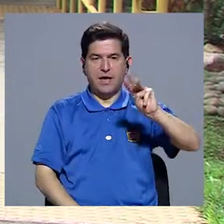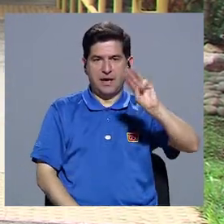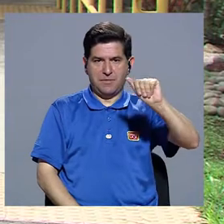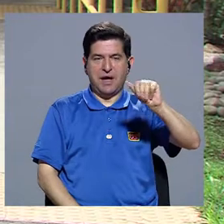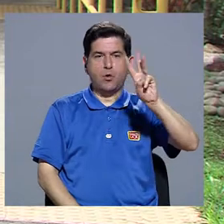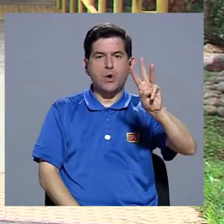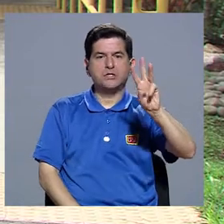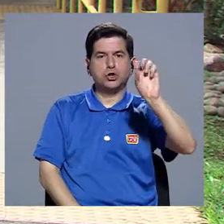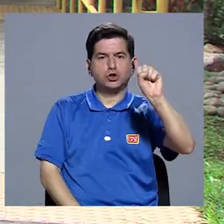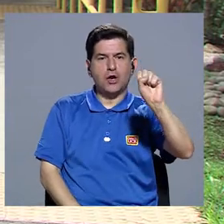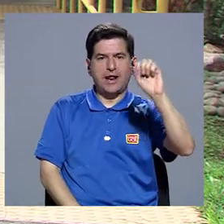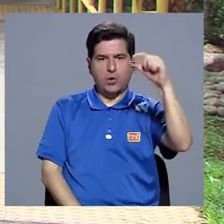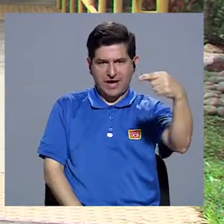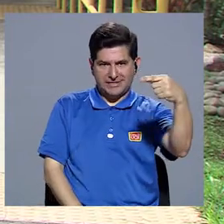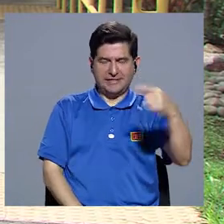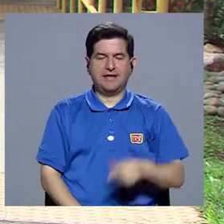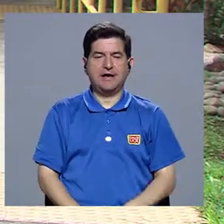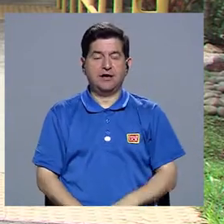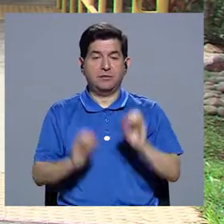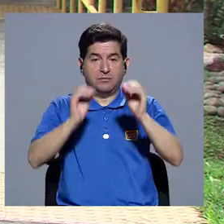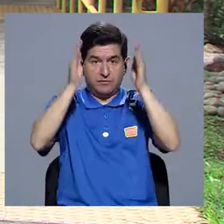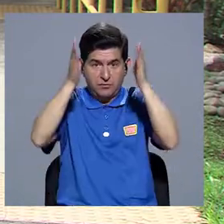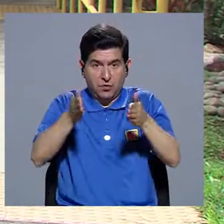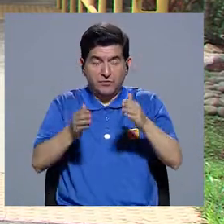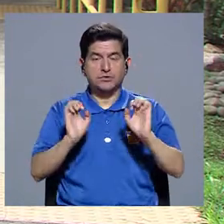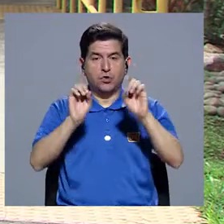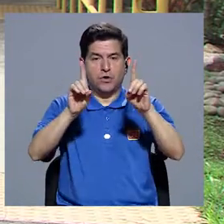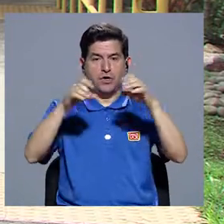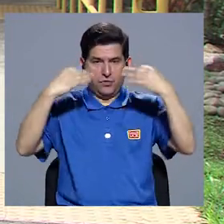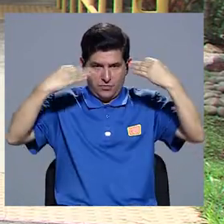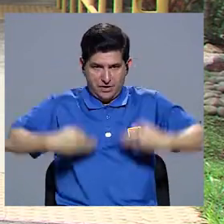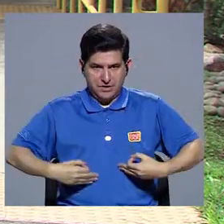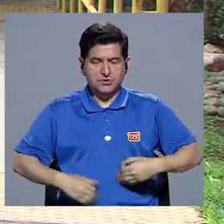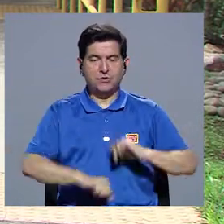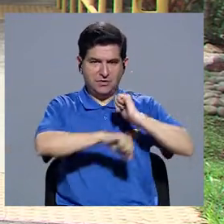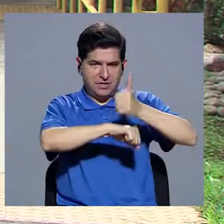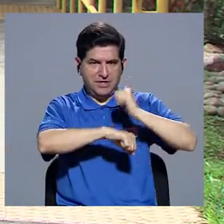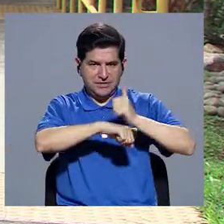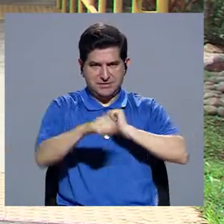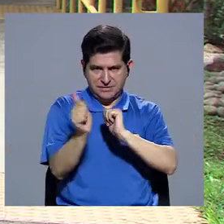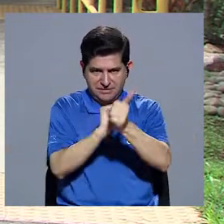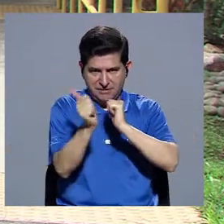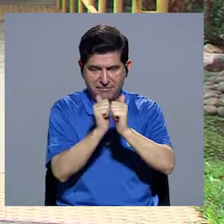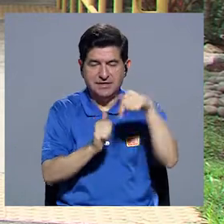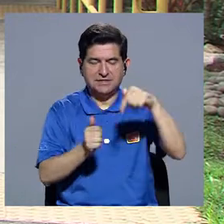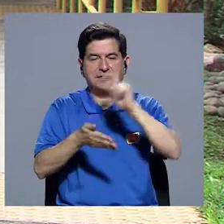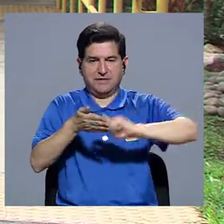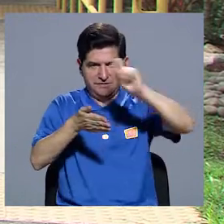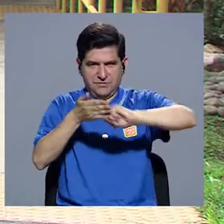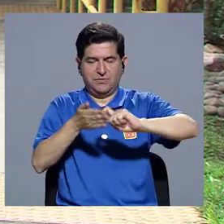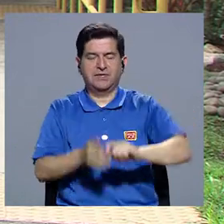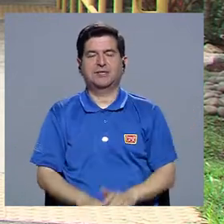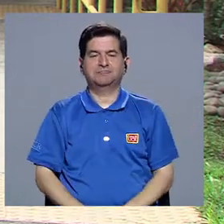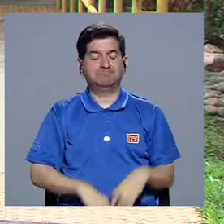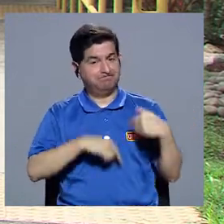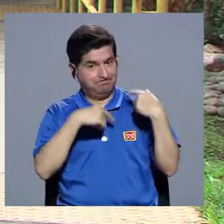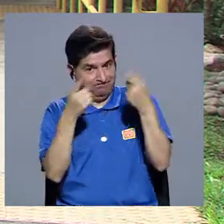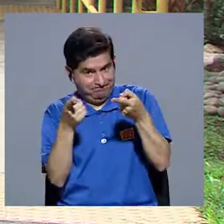máster Wilson Solano García. Él es educador, físico y prescriptor de ejercicio justamente de esta escuela. Veamos.